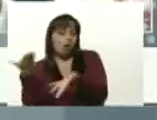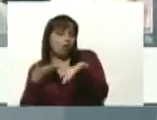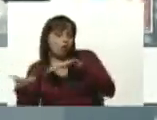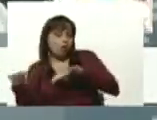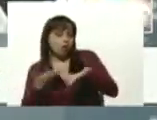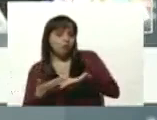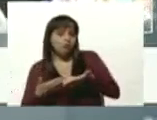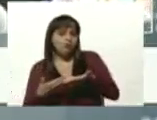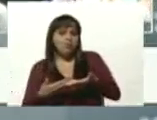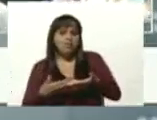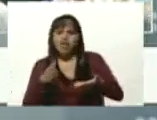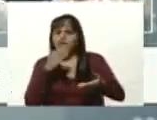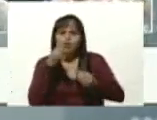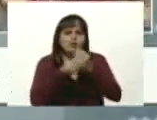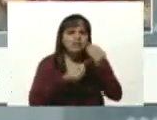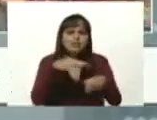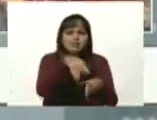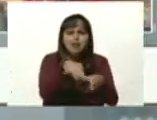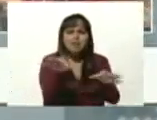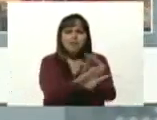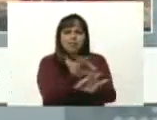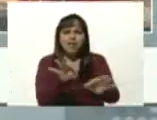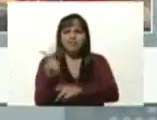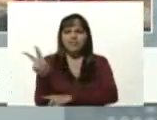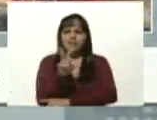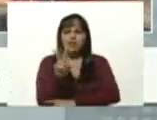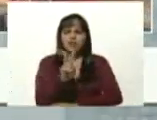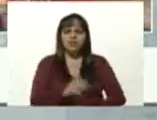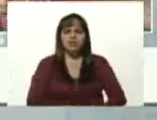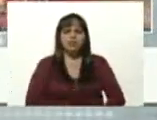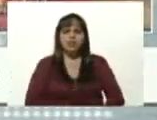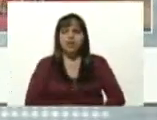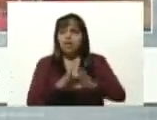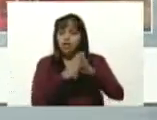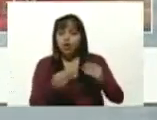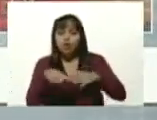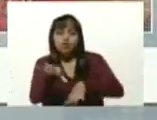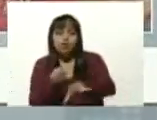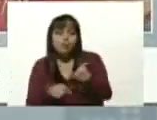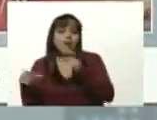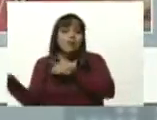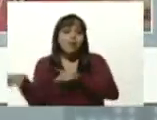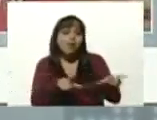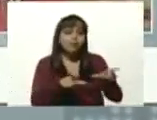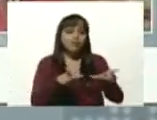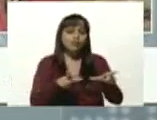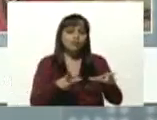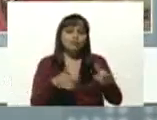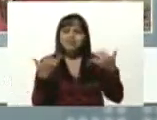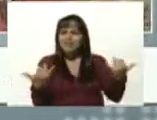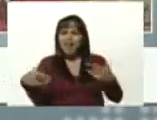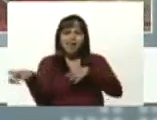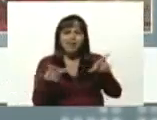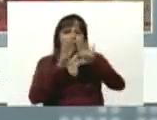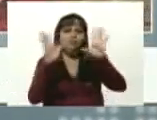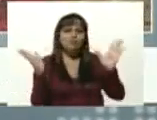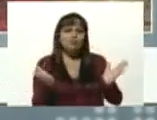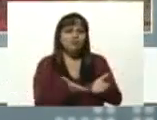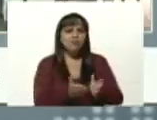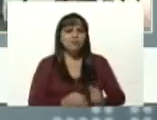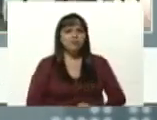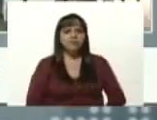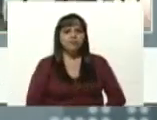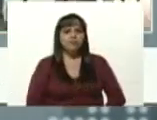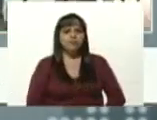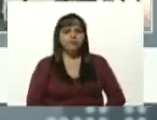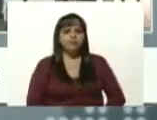no se producía nada en Venezuela y todo se compraba hecho en el mundo, dependiente, burocrático,